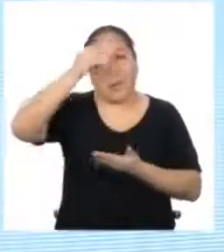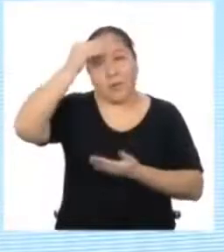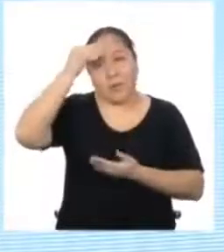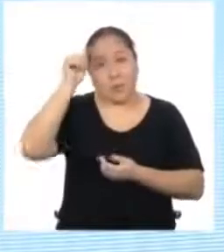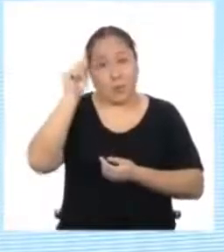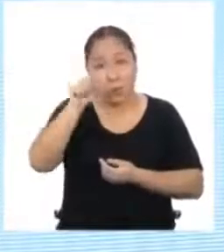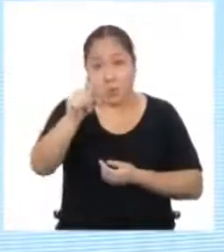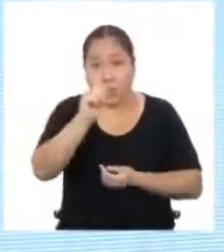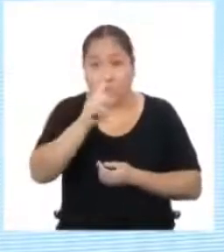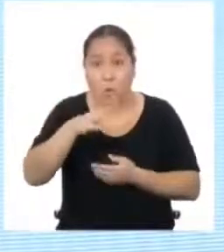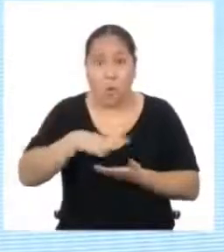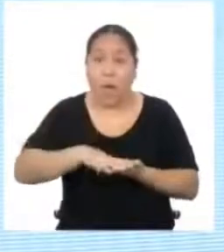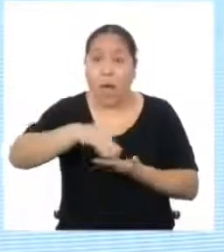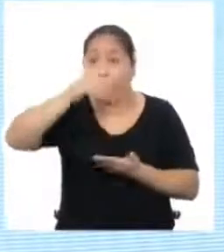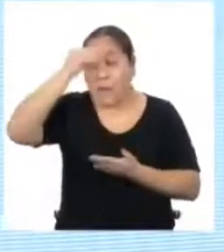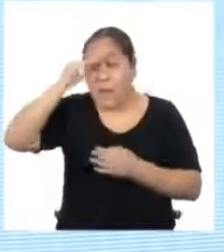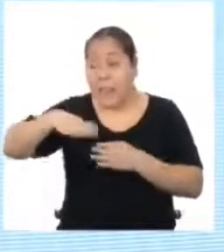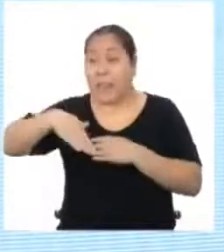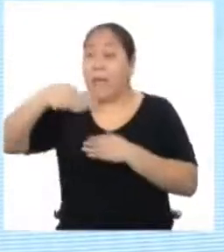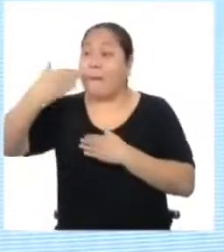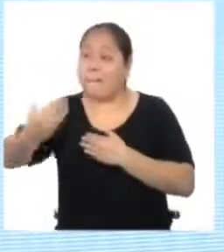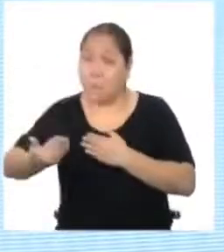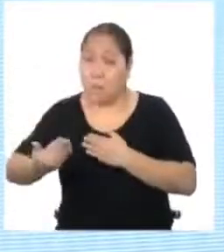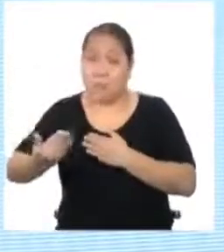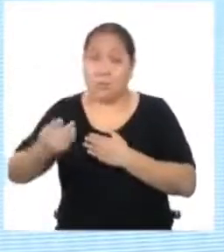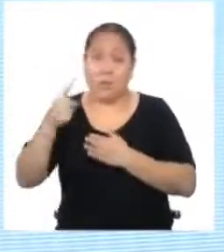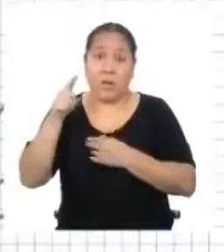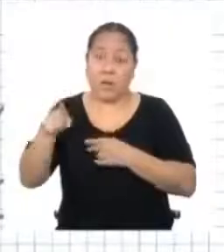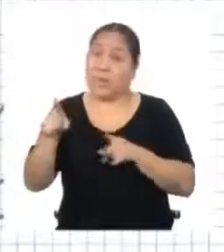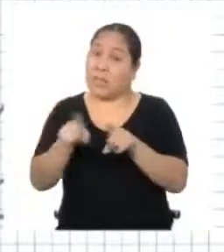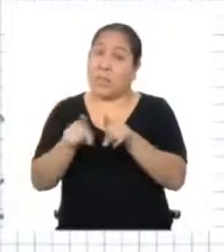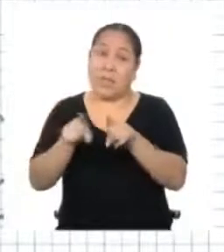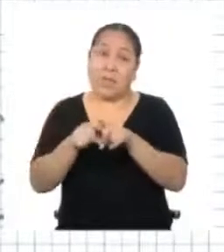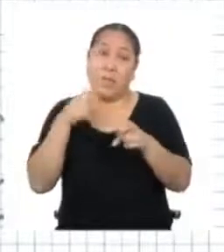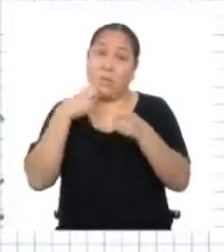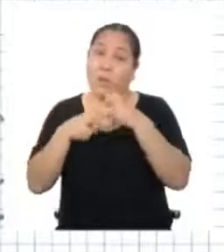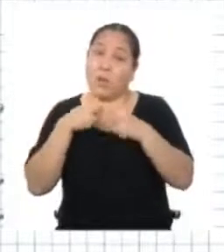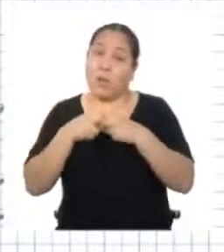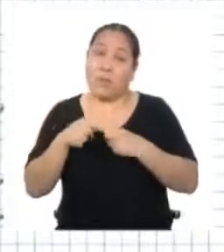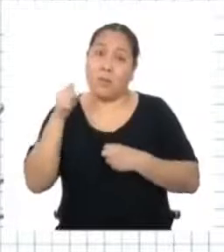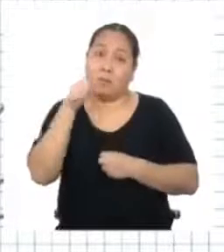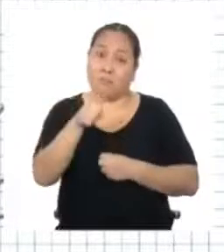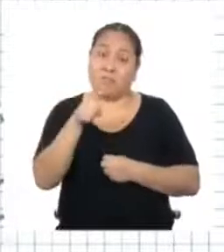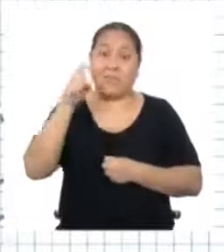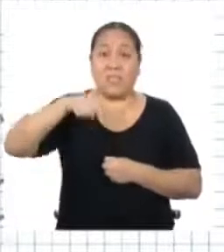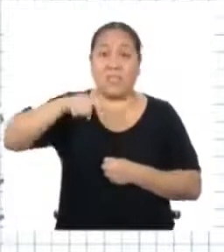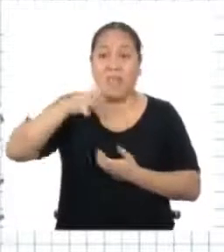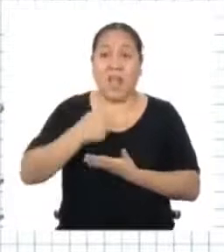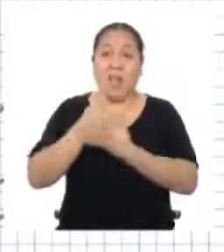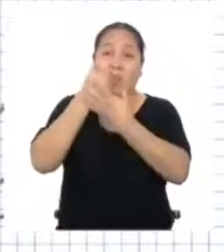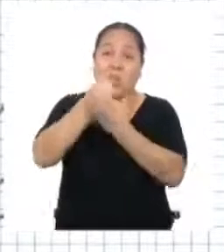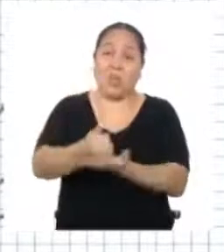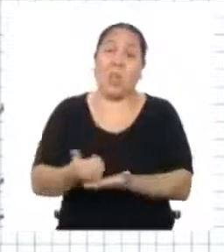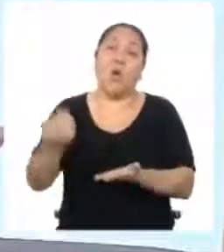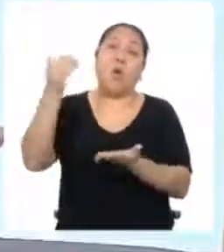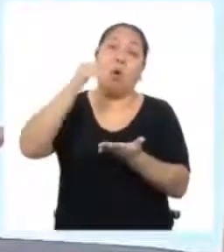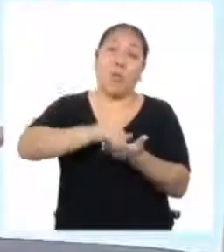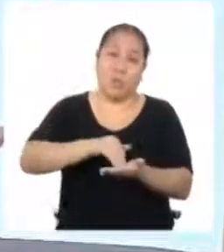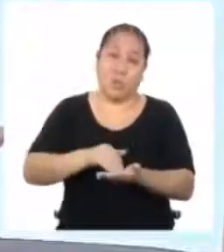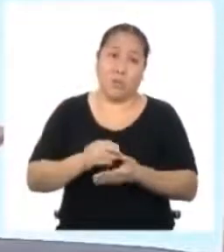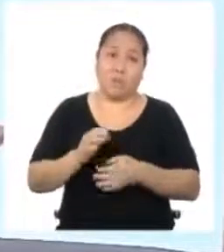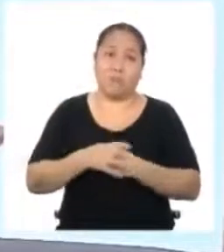aprendes, la próxima vez que te enfrentes a una situación así, vas a necesitar ayuda nuevamente